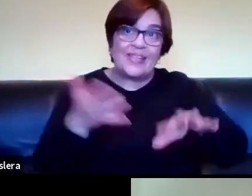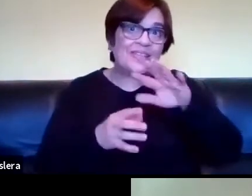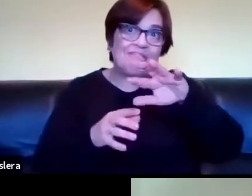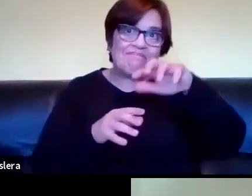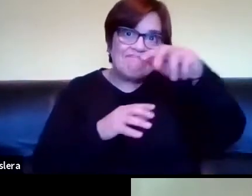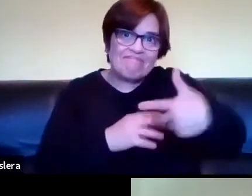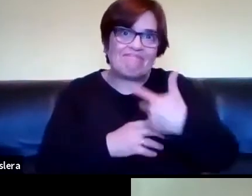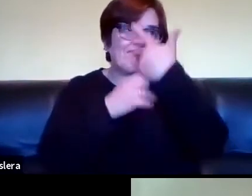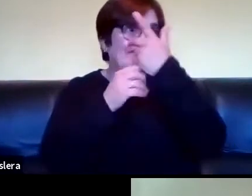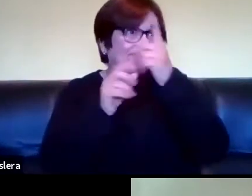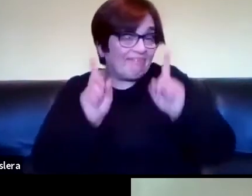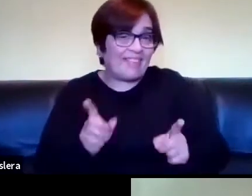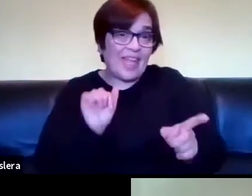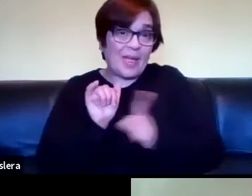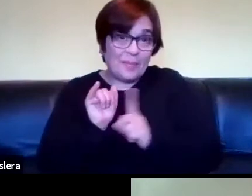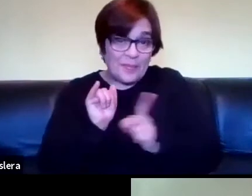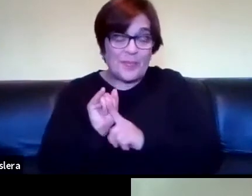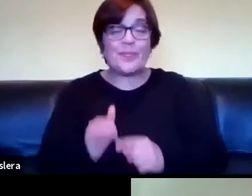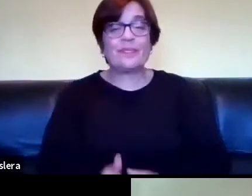¿verdad?